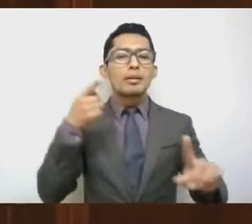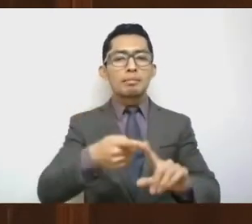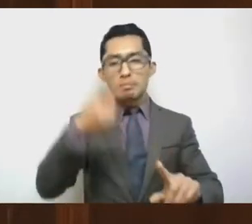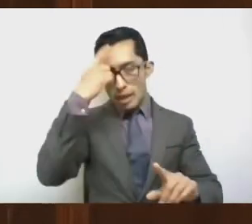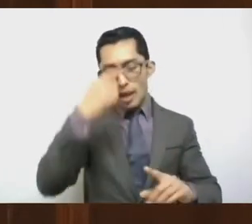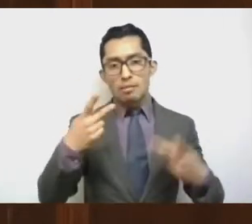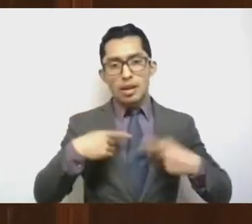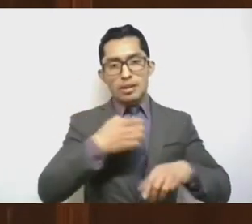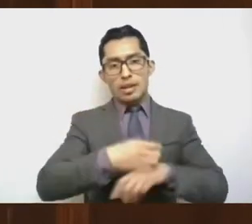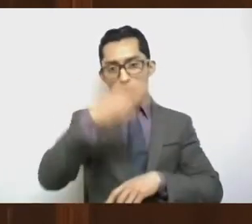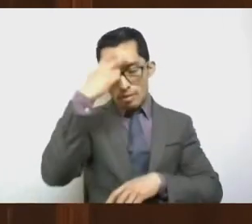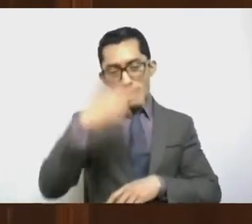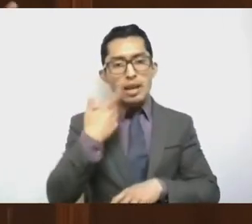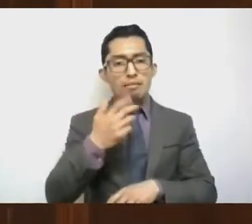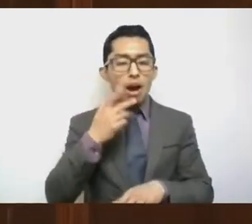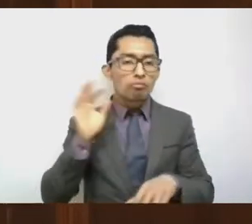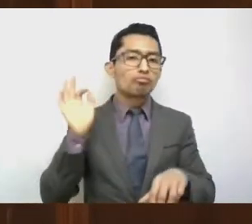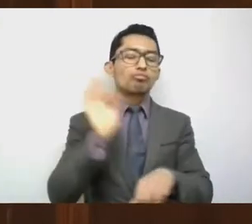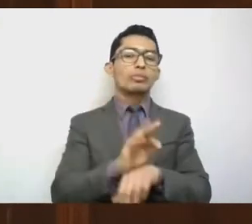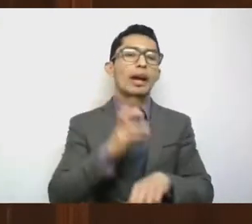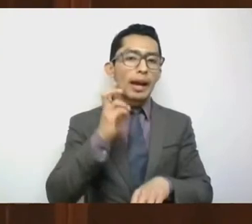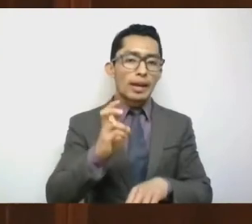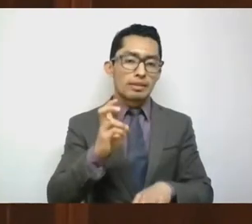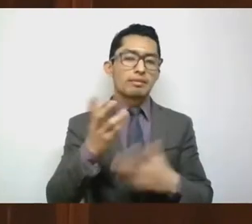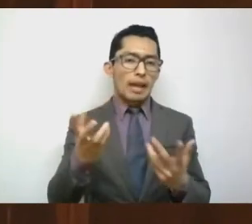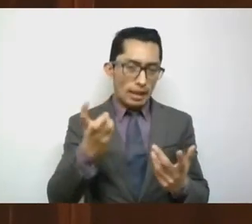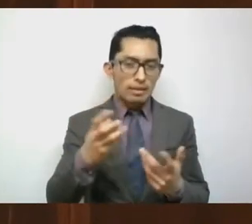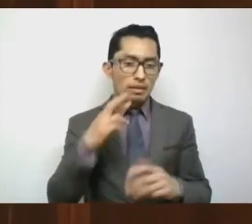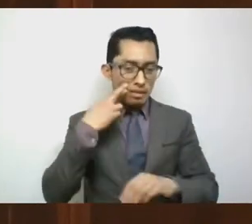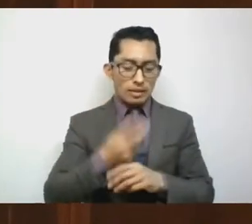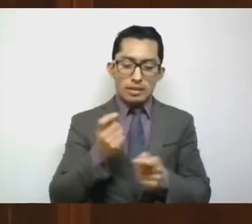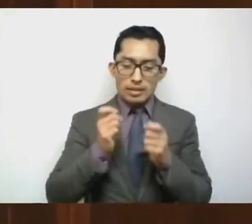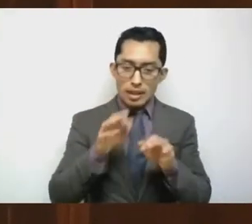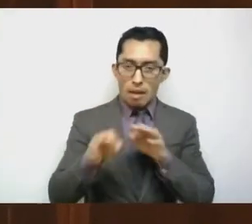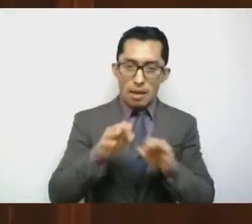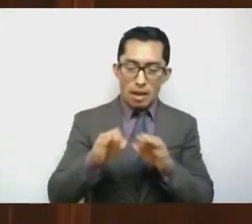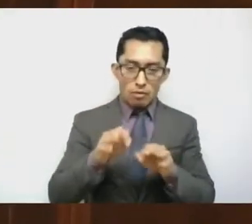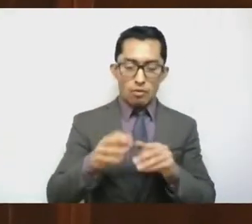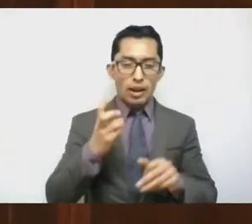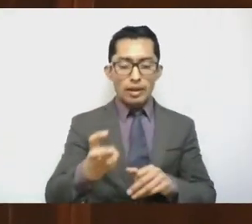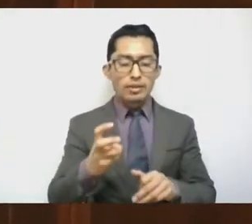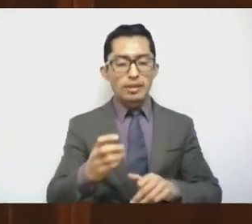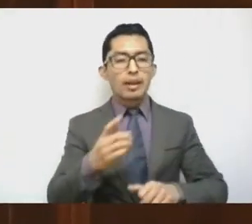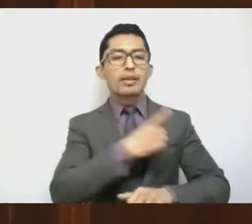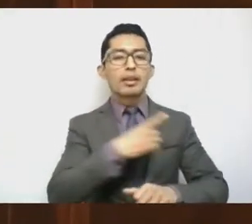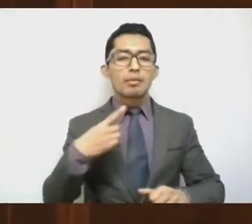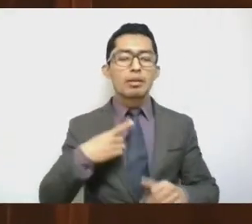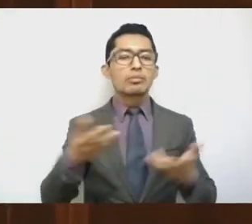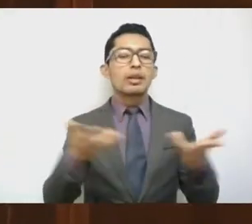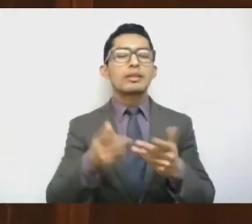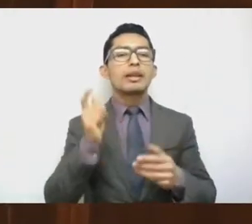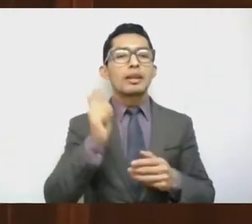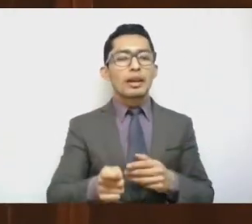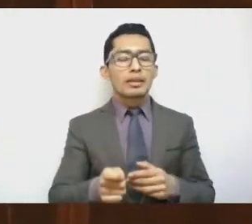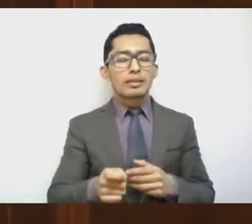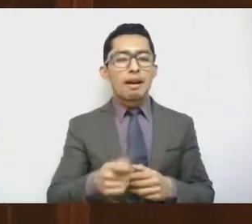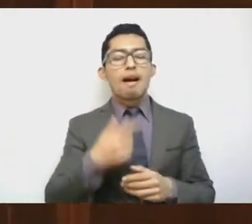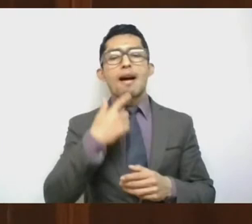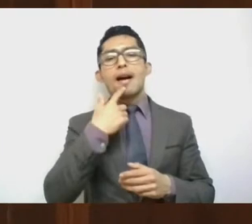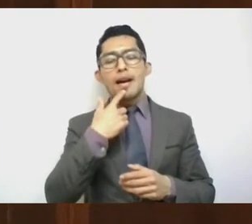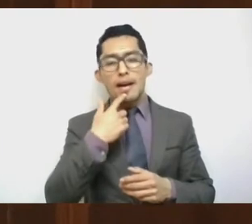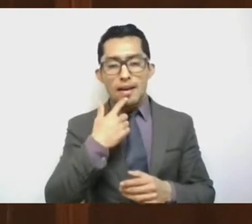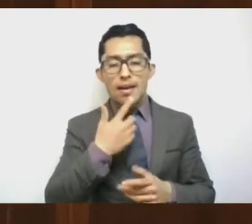mexiquense. Ese es nuestro trabajo. Lo que necesitamos hacer es encontrar la